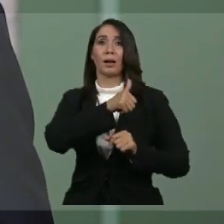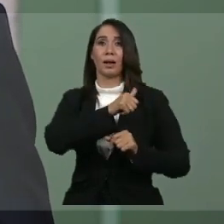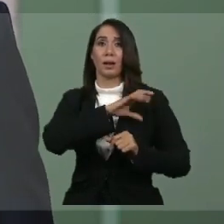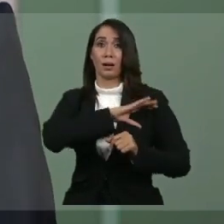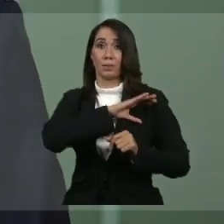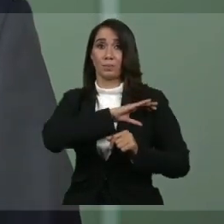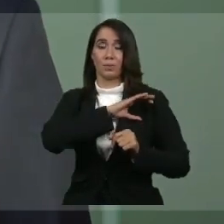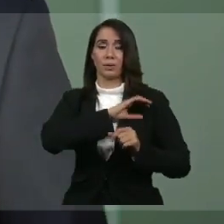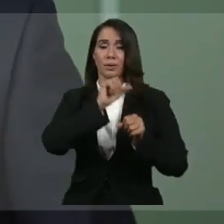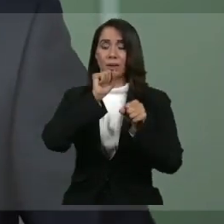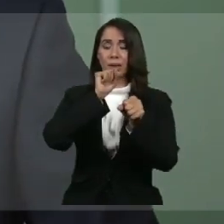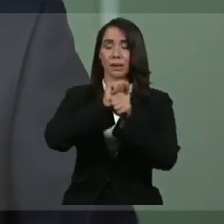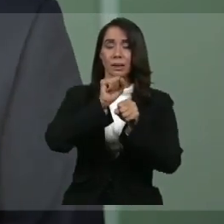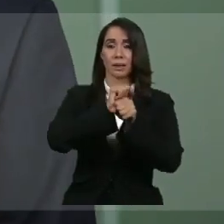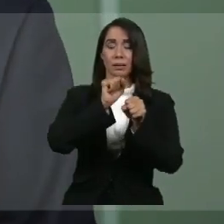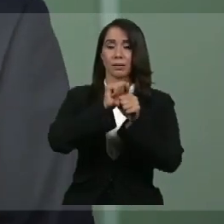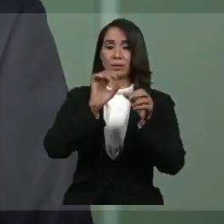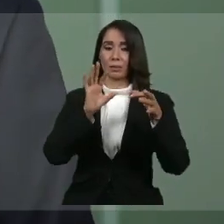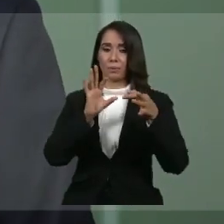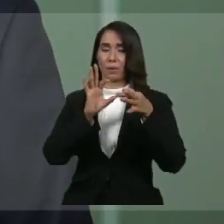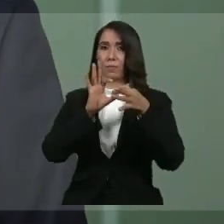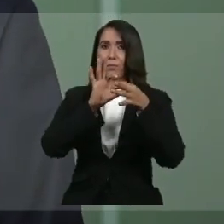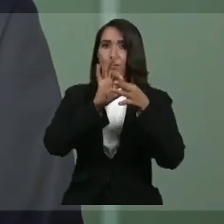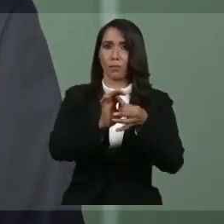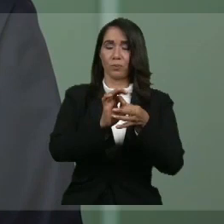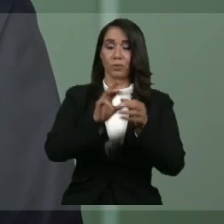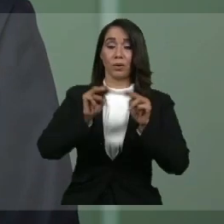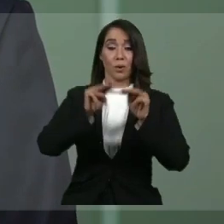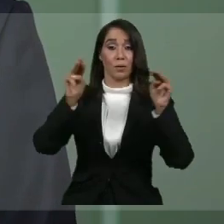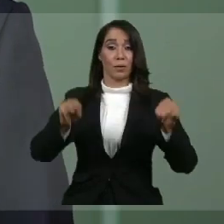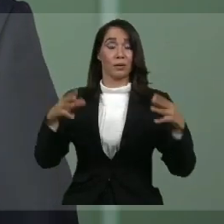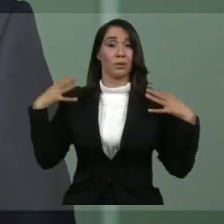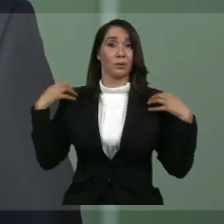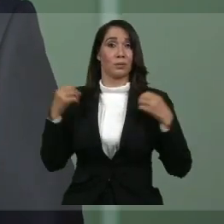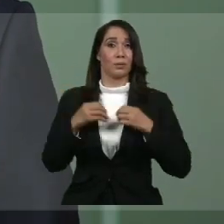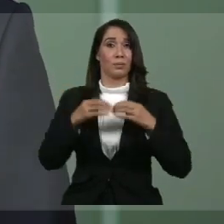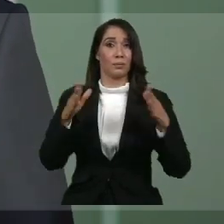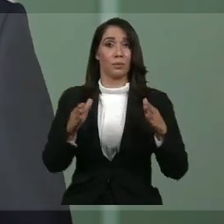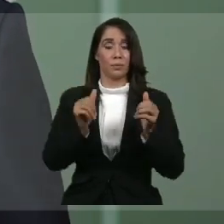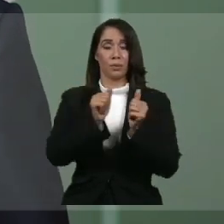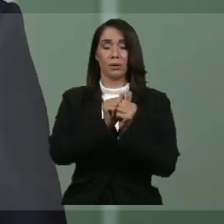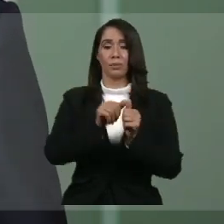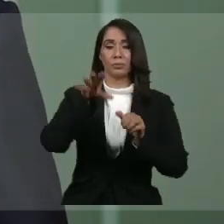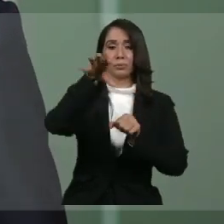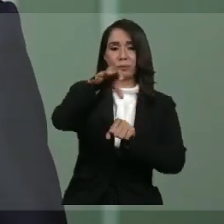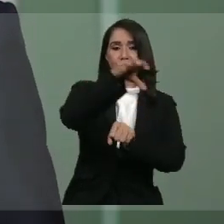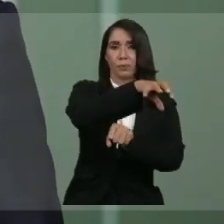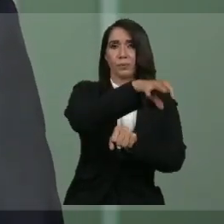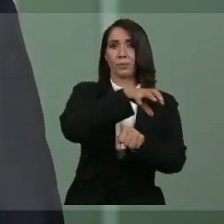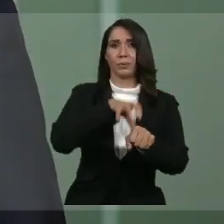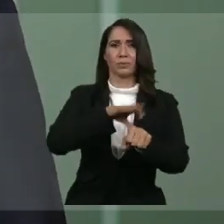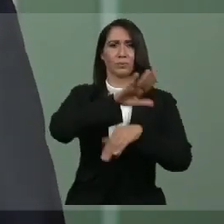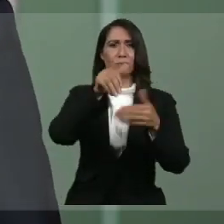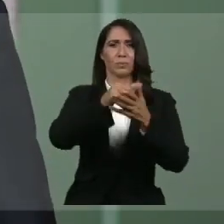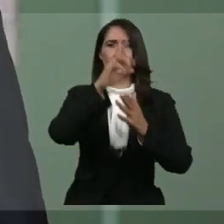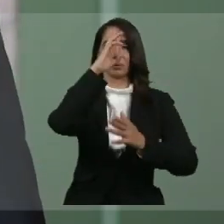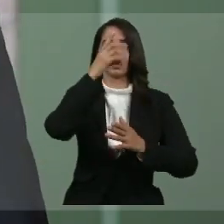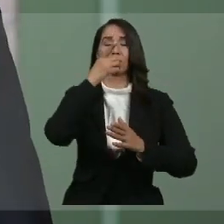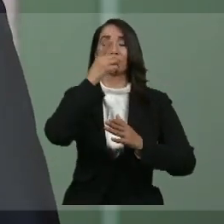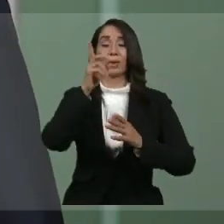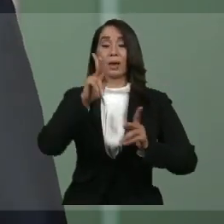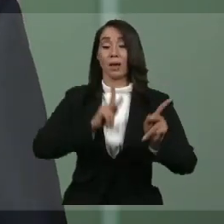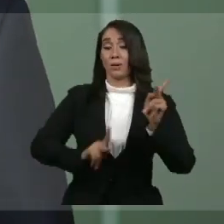que trabajan en coordinación con el Ministerio de Salud Pública, distribuidos en todo el país, que